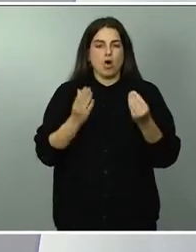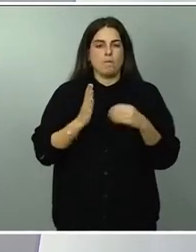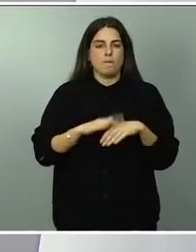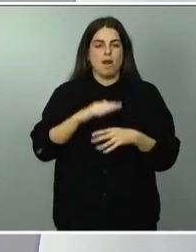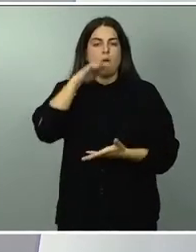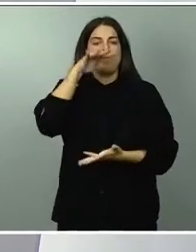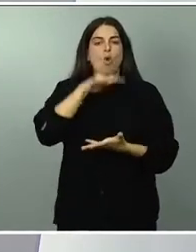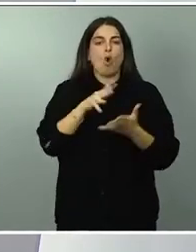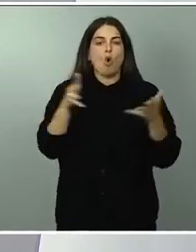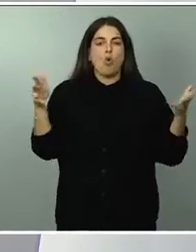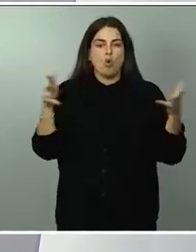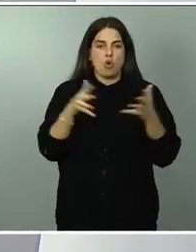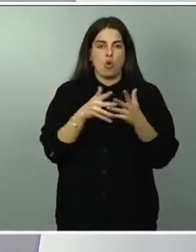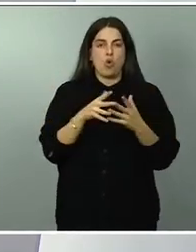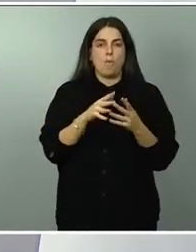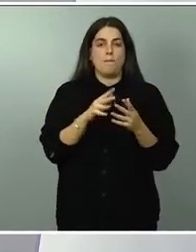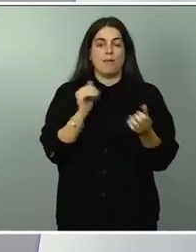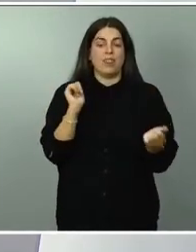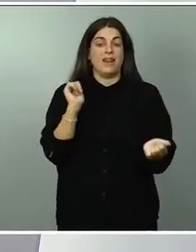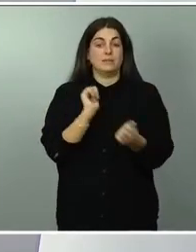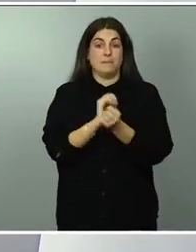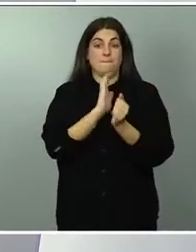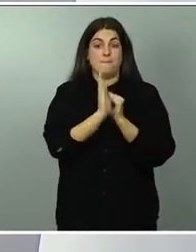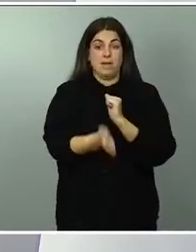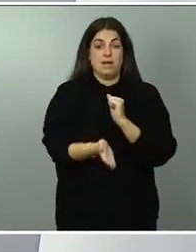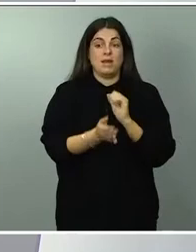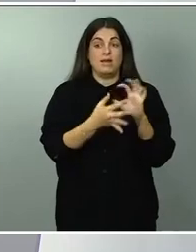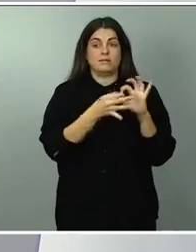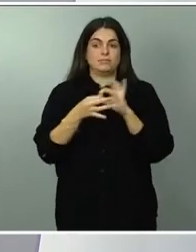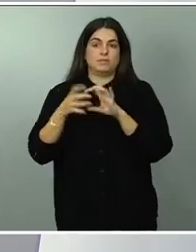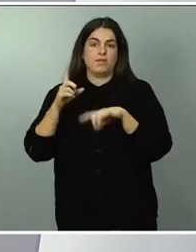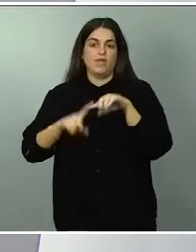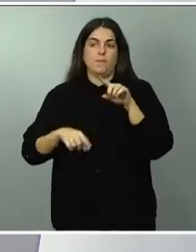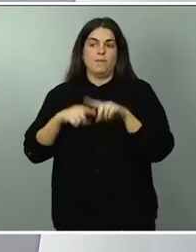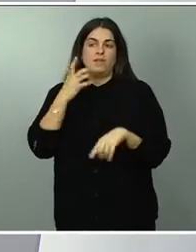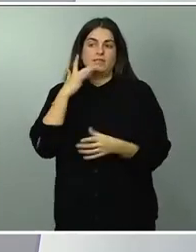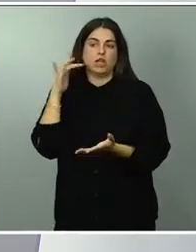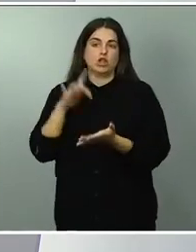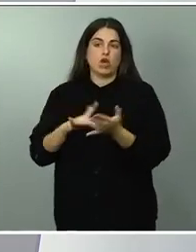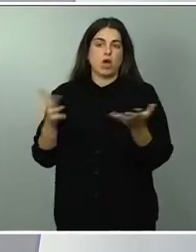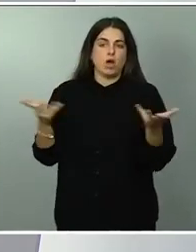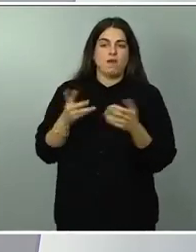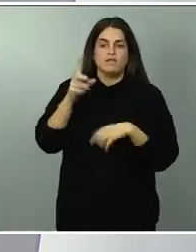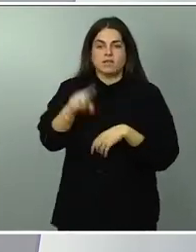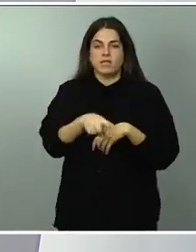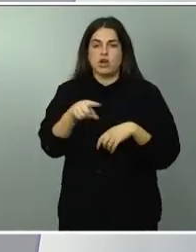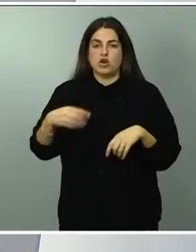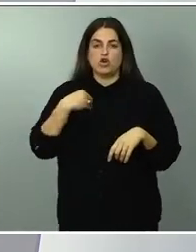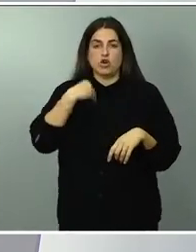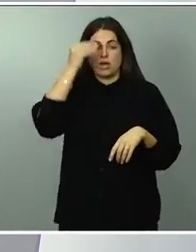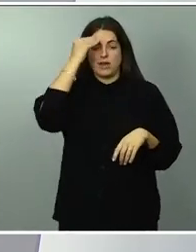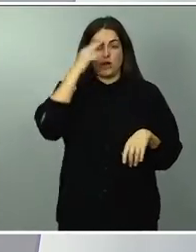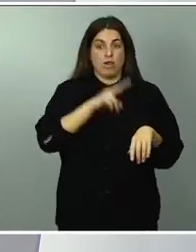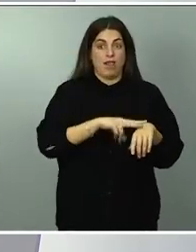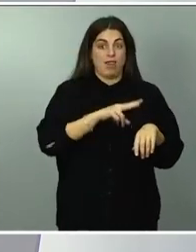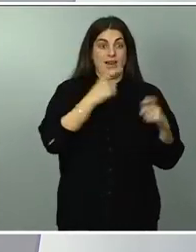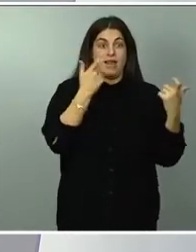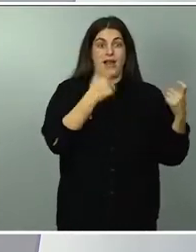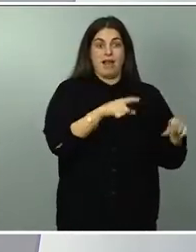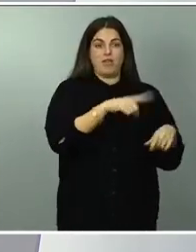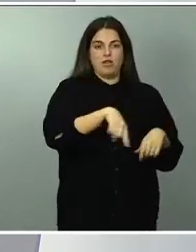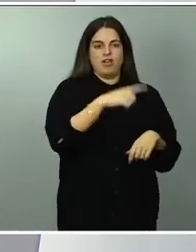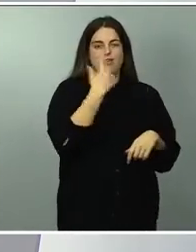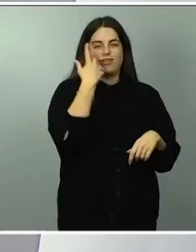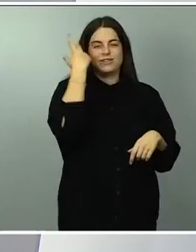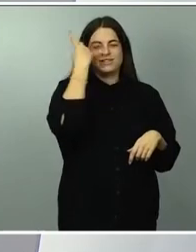las penas que se piden a la gravedad de los hechos que se cometen y yo creo que la delegación es conocedora de que